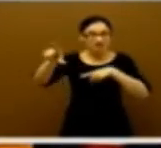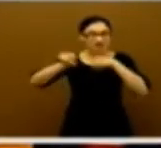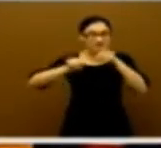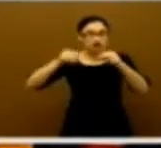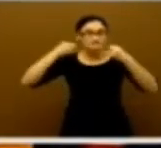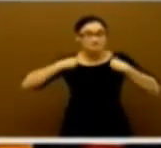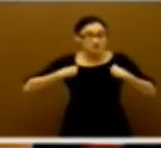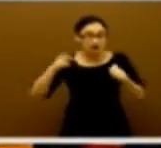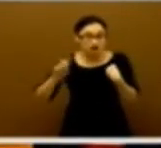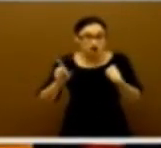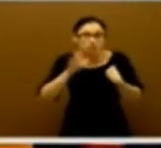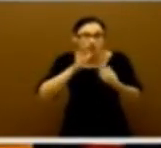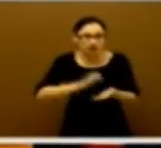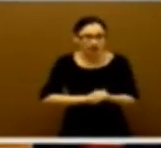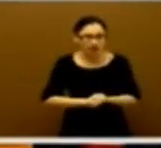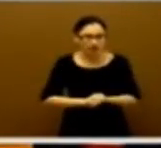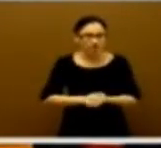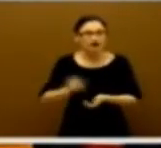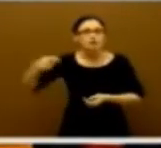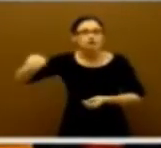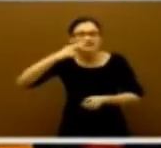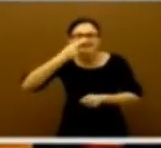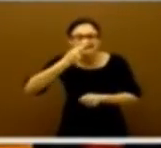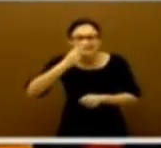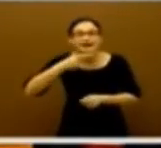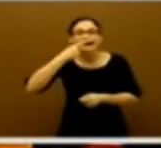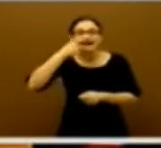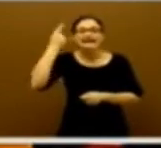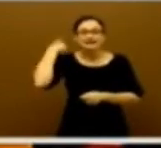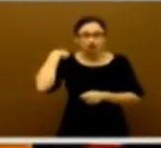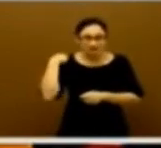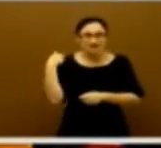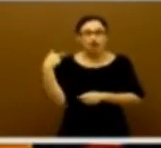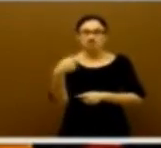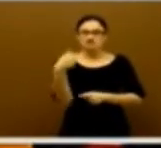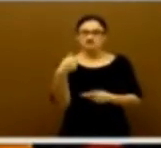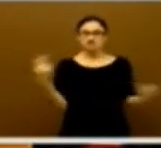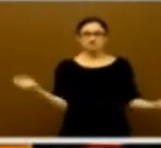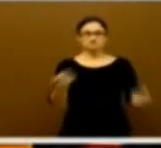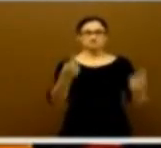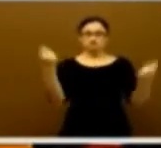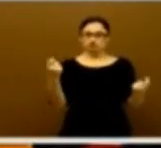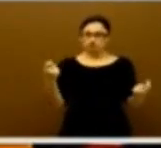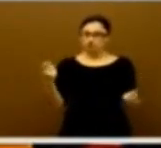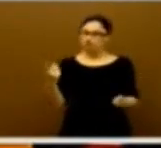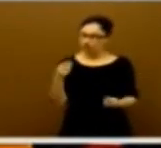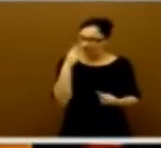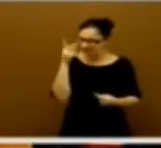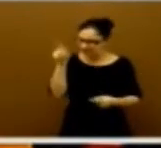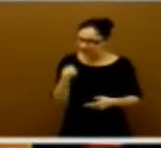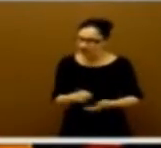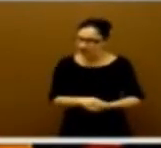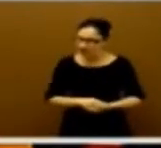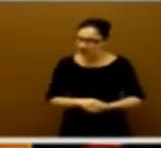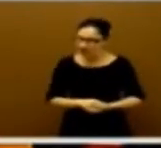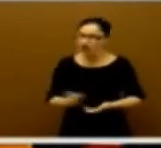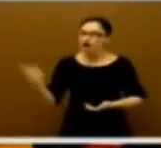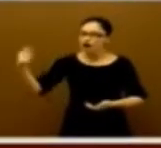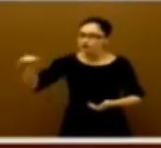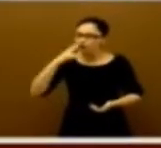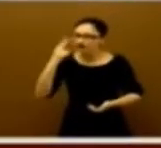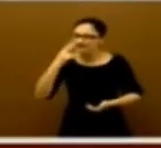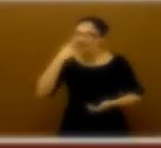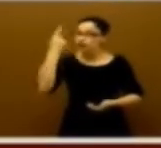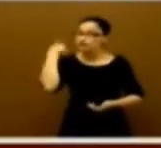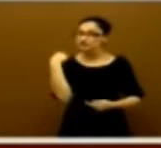interesaba que aflorara déficit el pasado año hasta el punto de que se hicieron acopios de material hasta de betún caliente? ¿O es que interesaba que aflorara mucho déficit